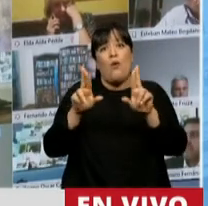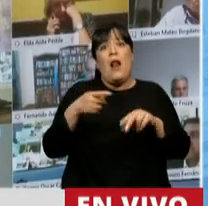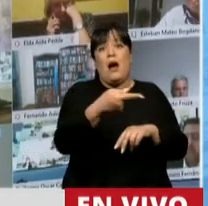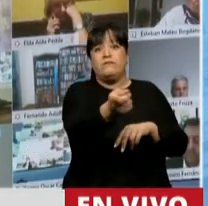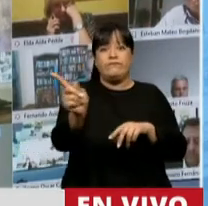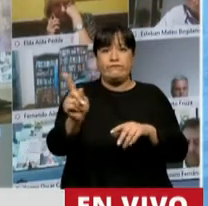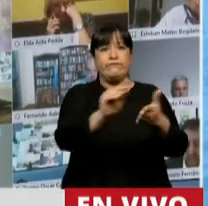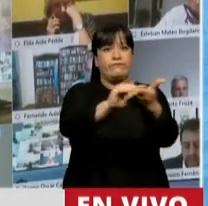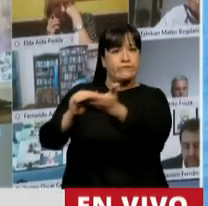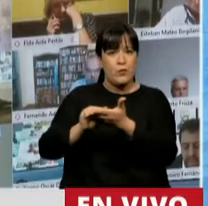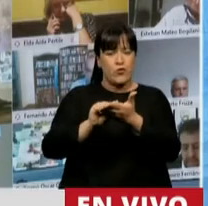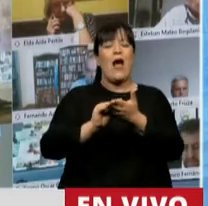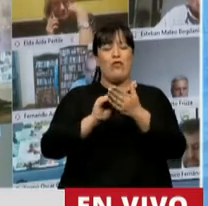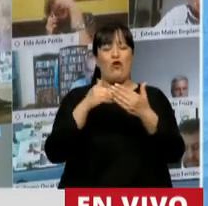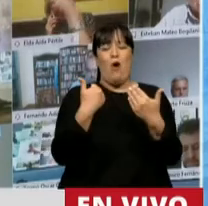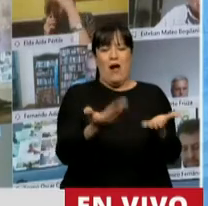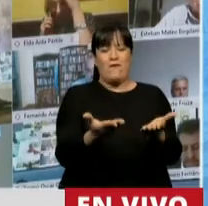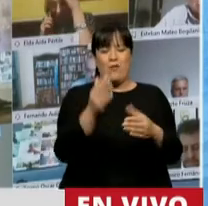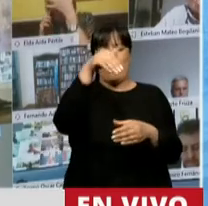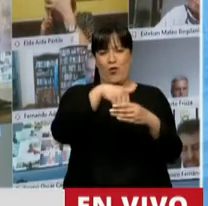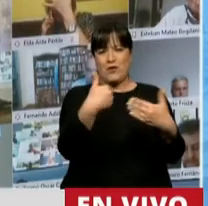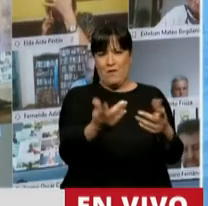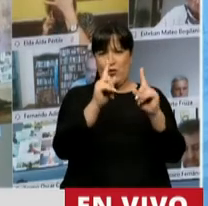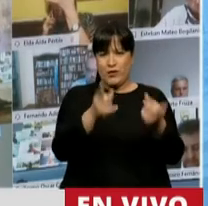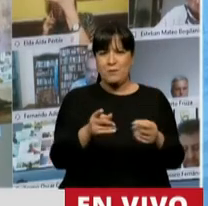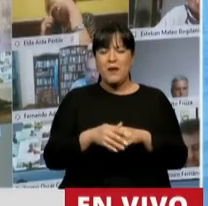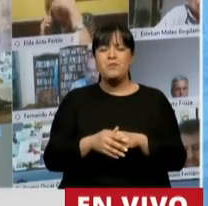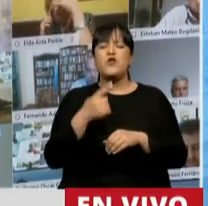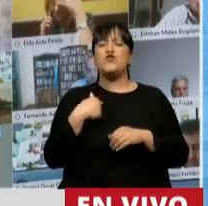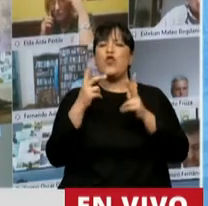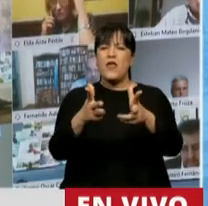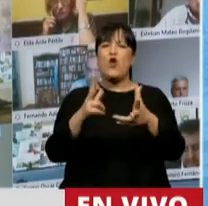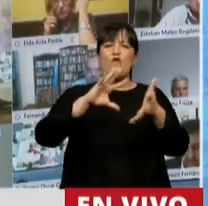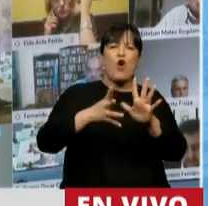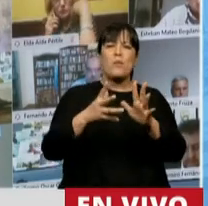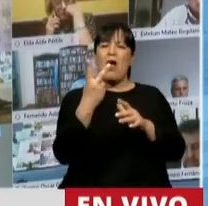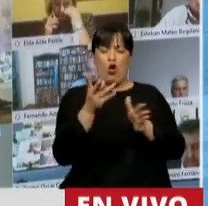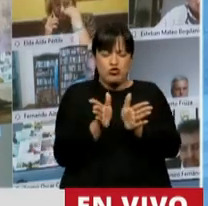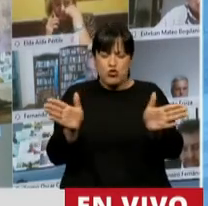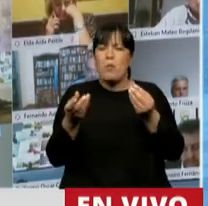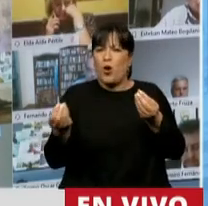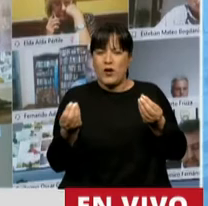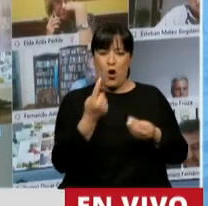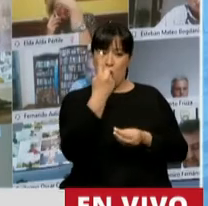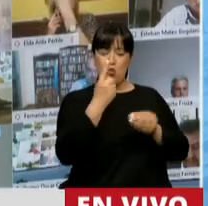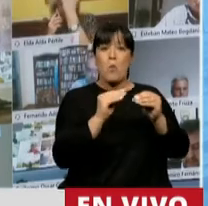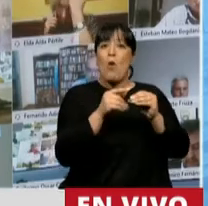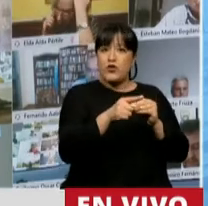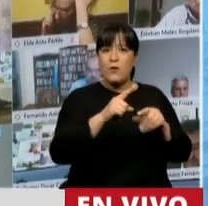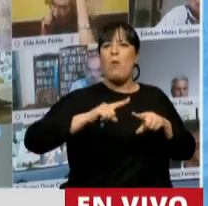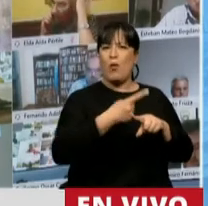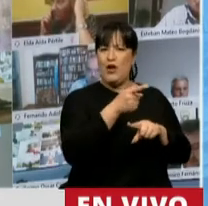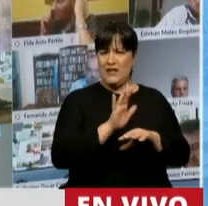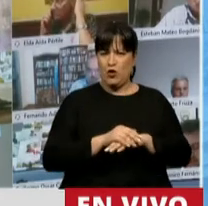resto de los integrantes de la Cámara. ¿Y por qué digo que hay dos aspectos? Hay uno que es político y se